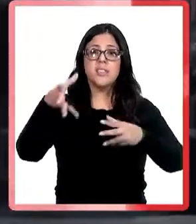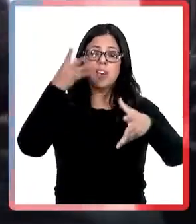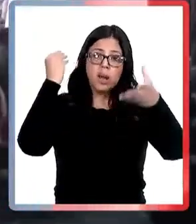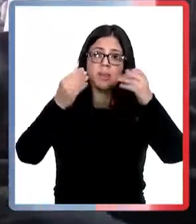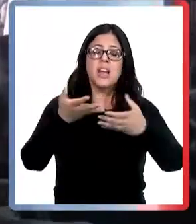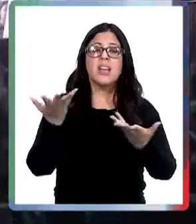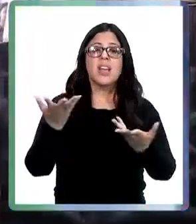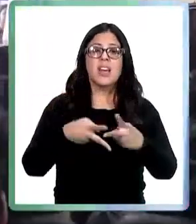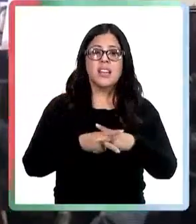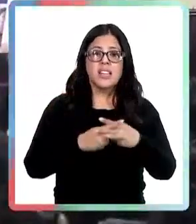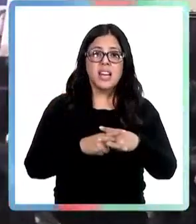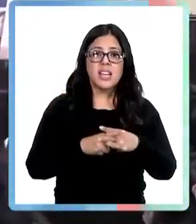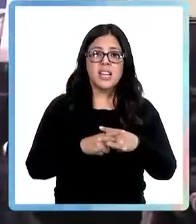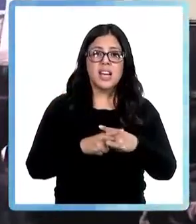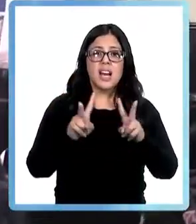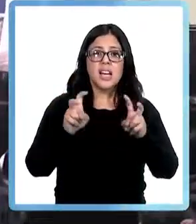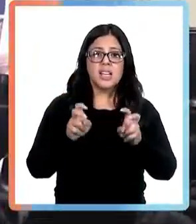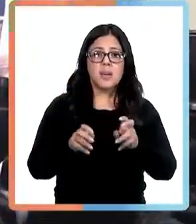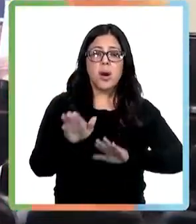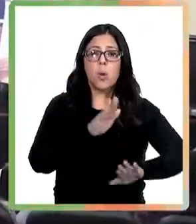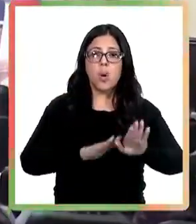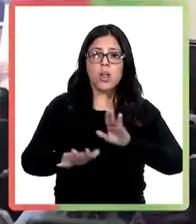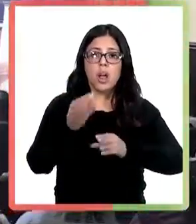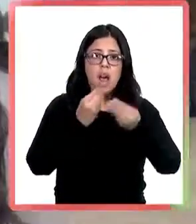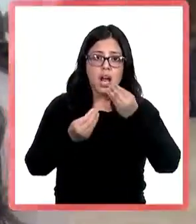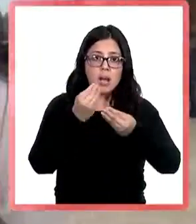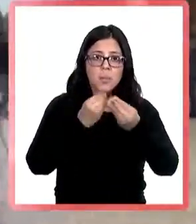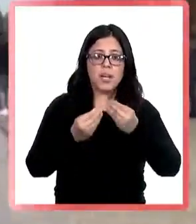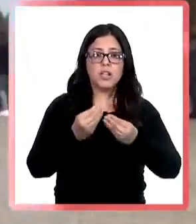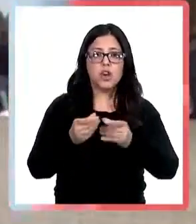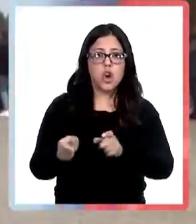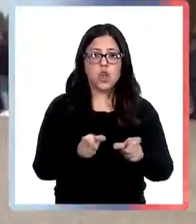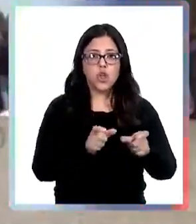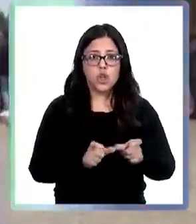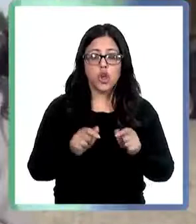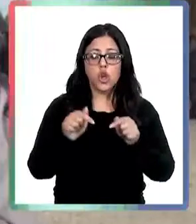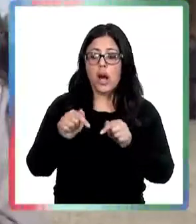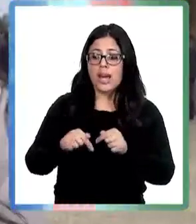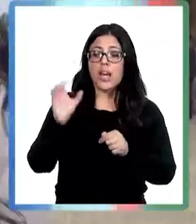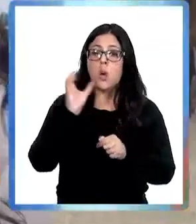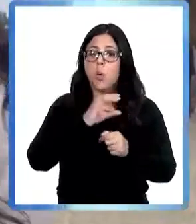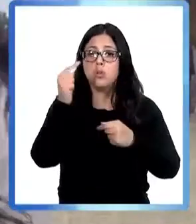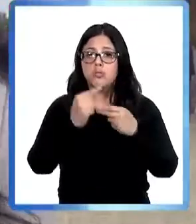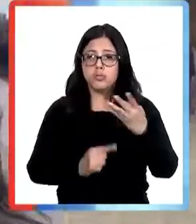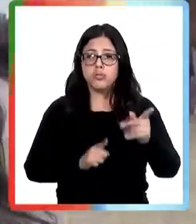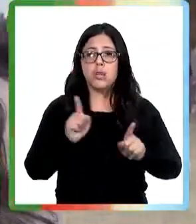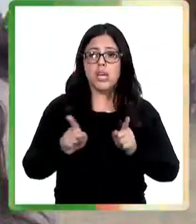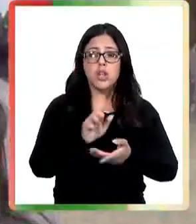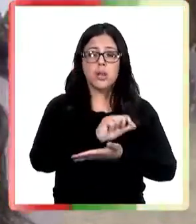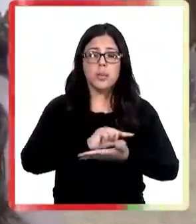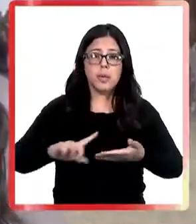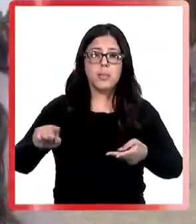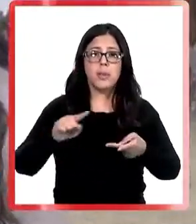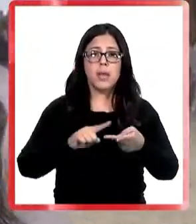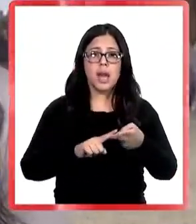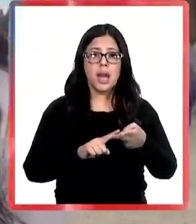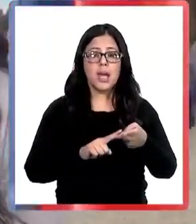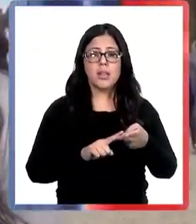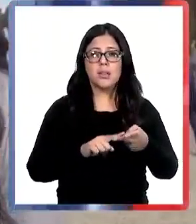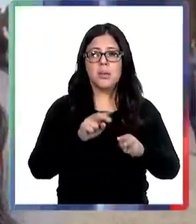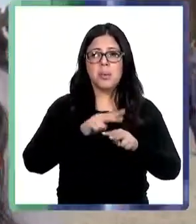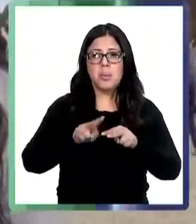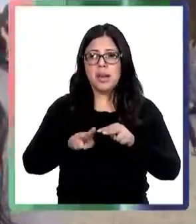técnicas e inocuidad en el manejo de los alimentos. Los cursos son diversos, hay de gestión de emprendimiento, de inocuidad,